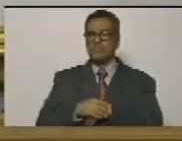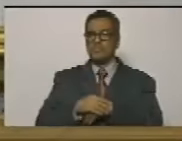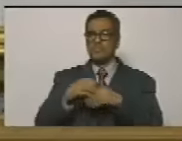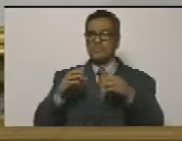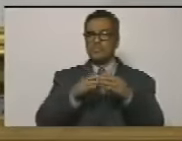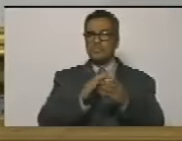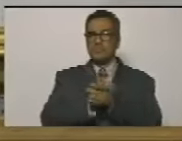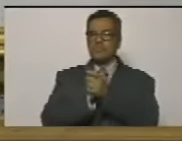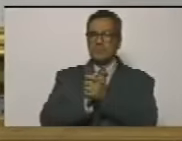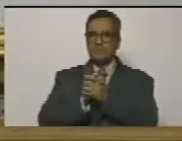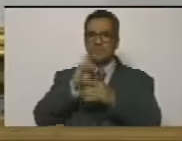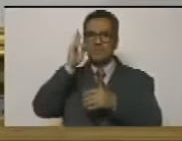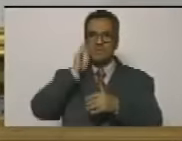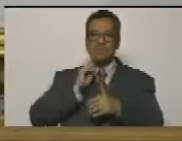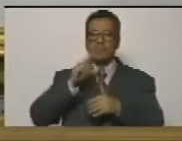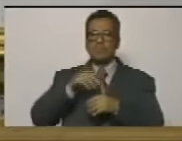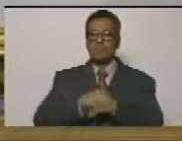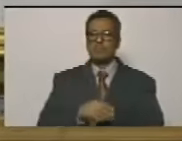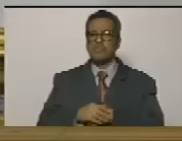patriotas de los bolivarianos